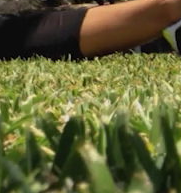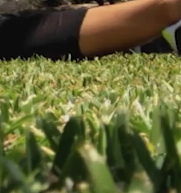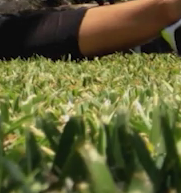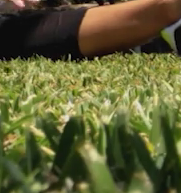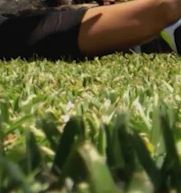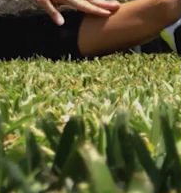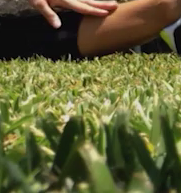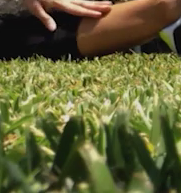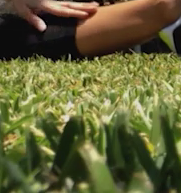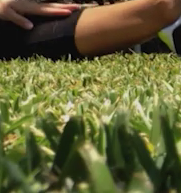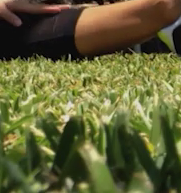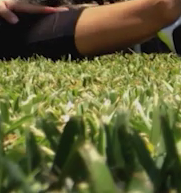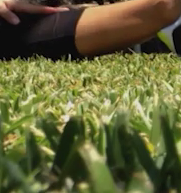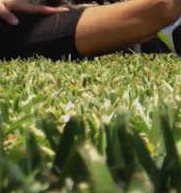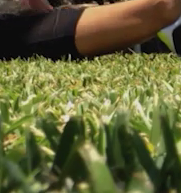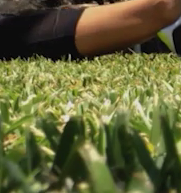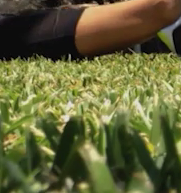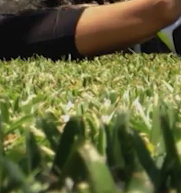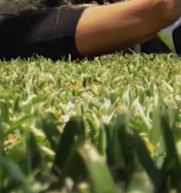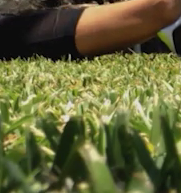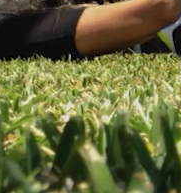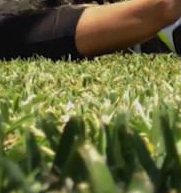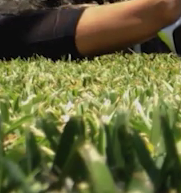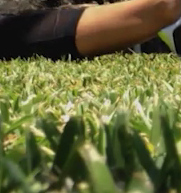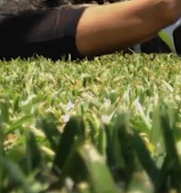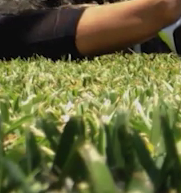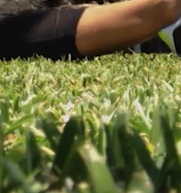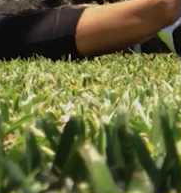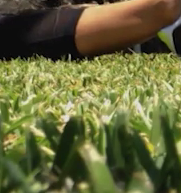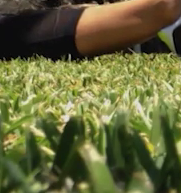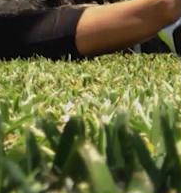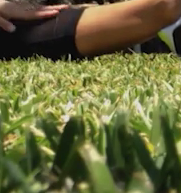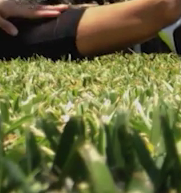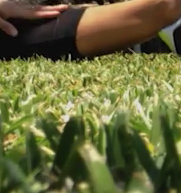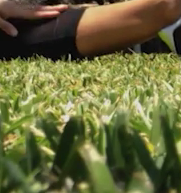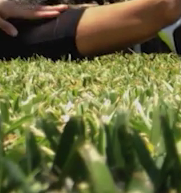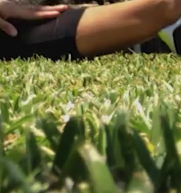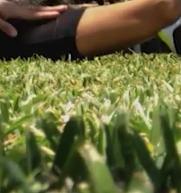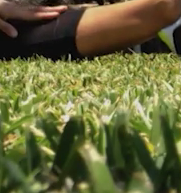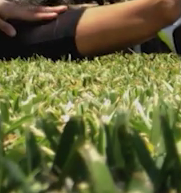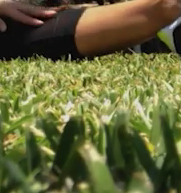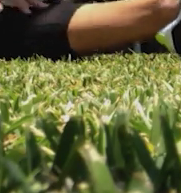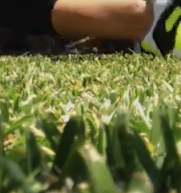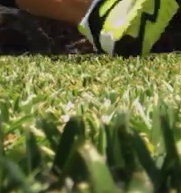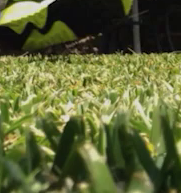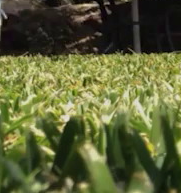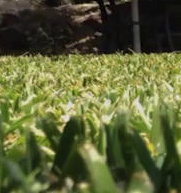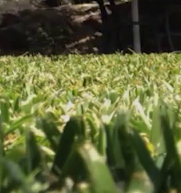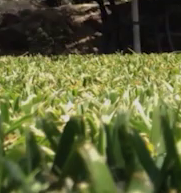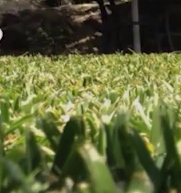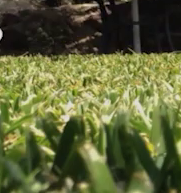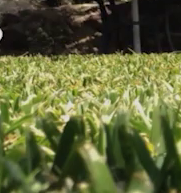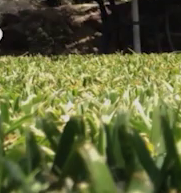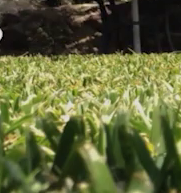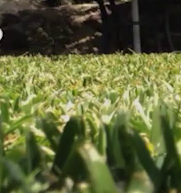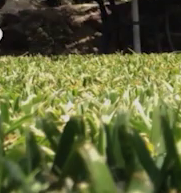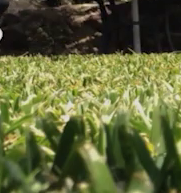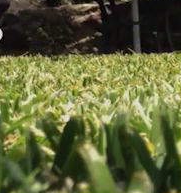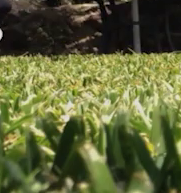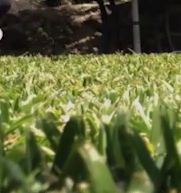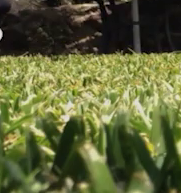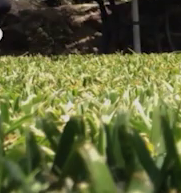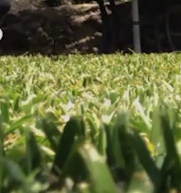Ok. Regresamos. Ahora lo que vamos a hacer es vamos a meter la pierna que más quieran